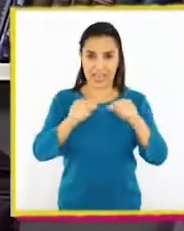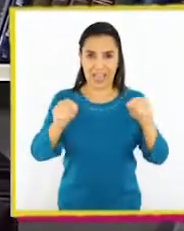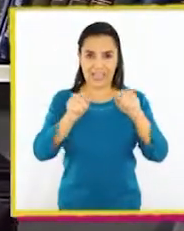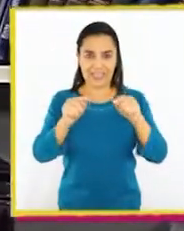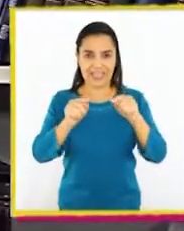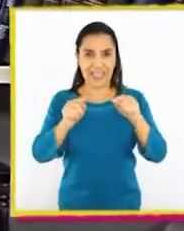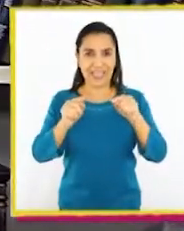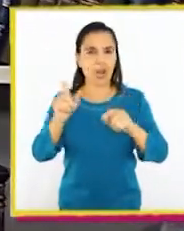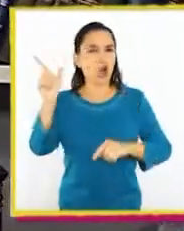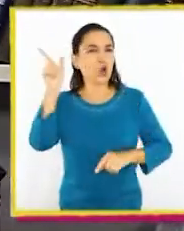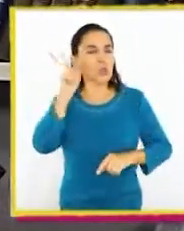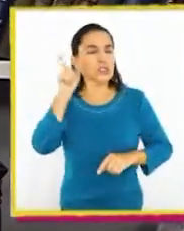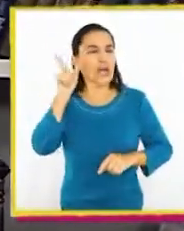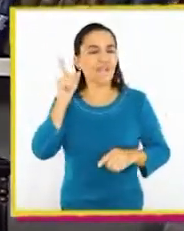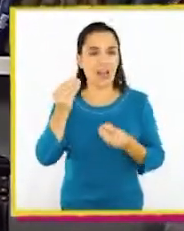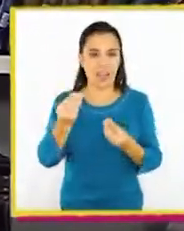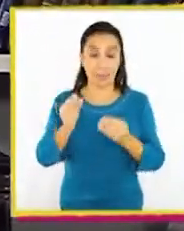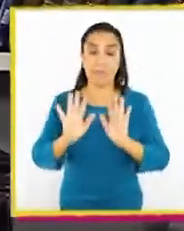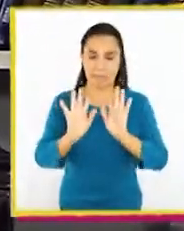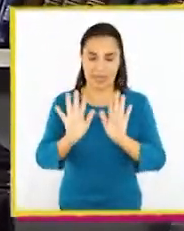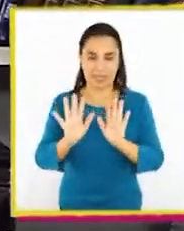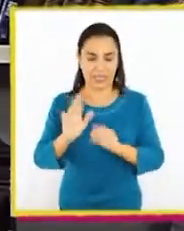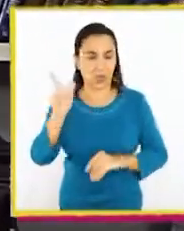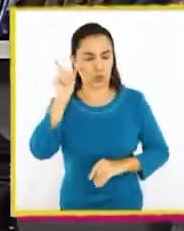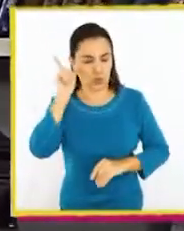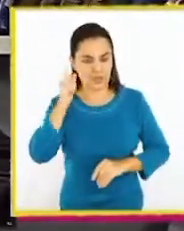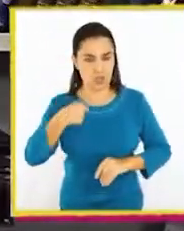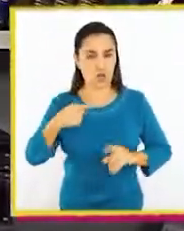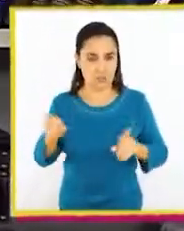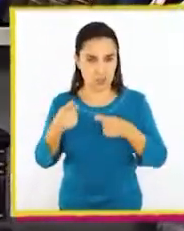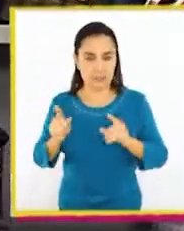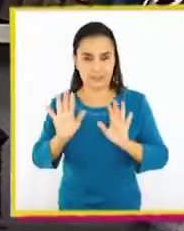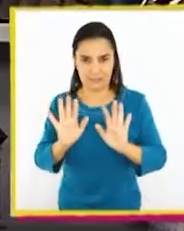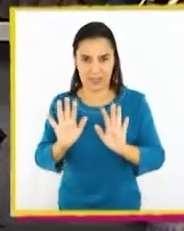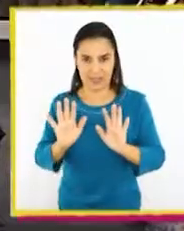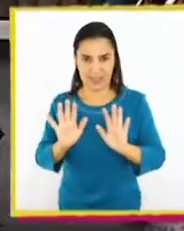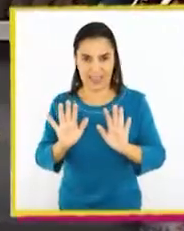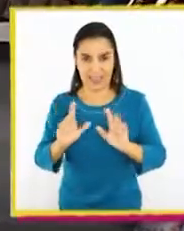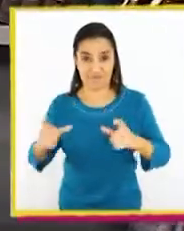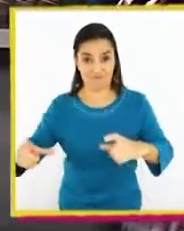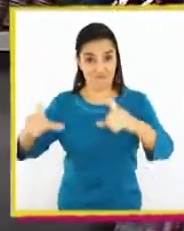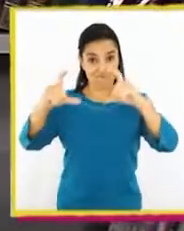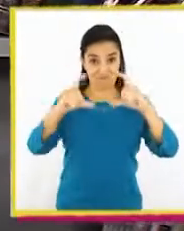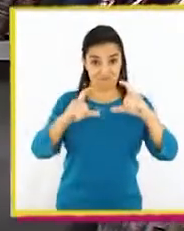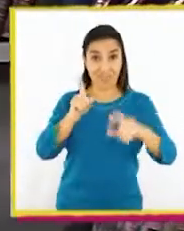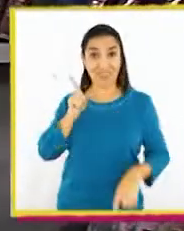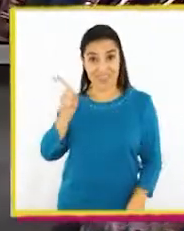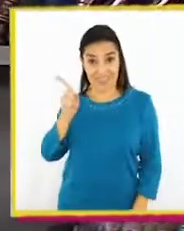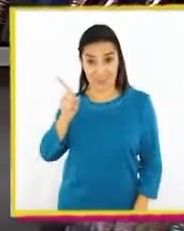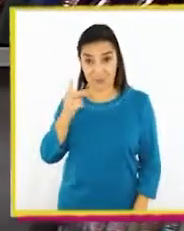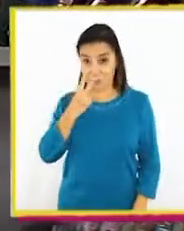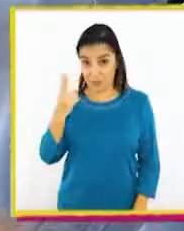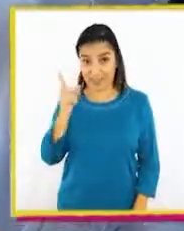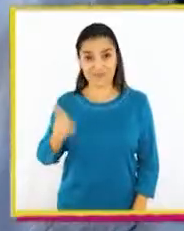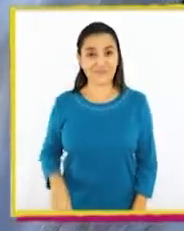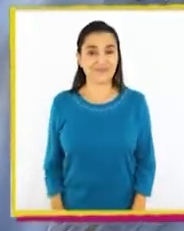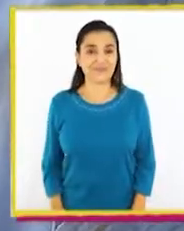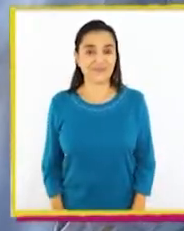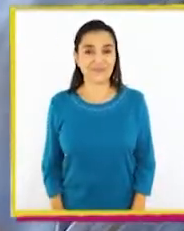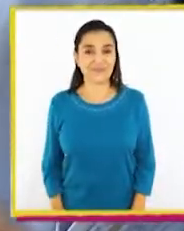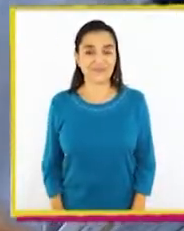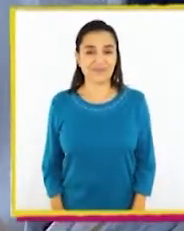escuchaba... A ver, espérame. Los escuchaba... ¡en uno de estos! ¡Miren!